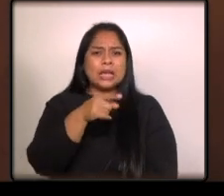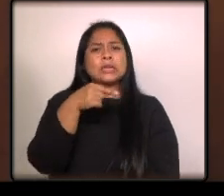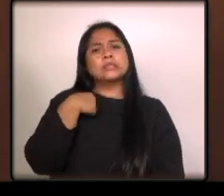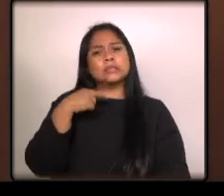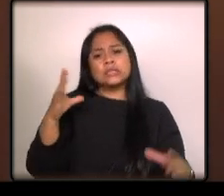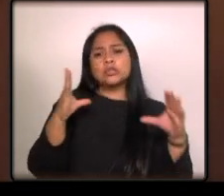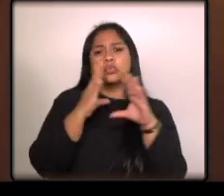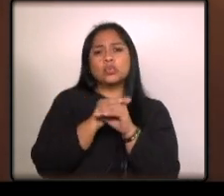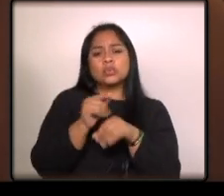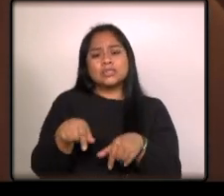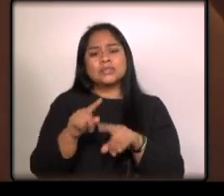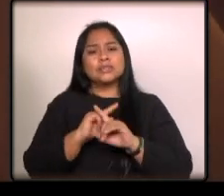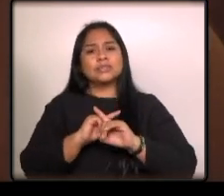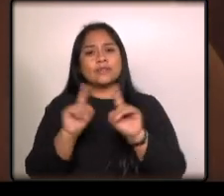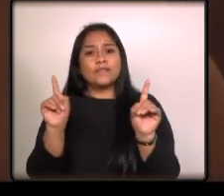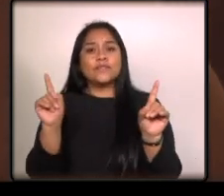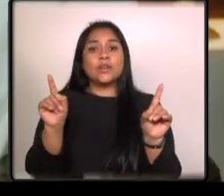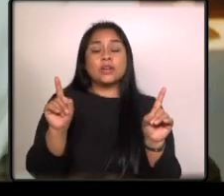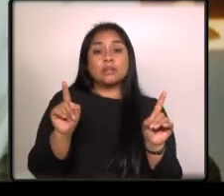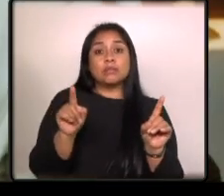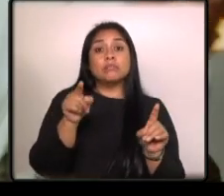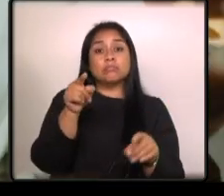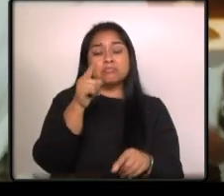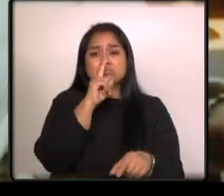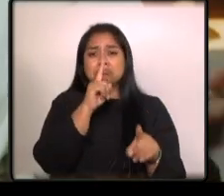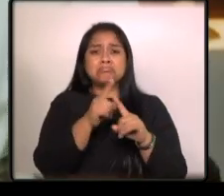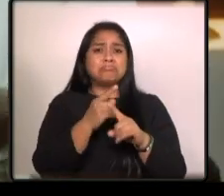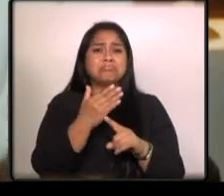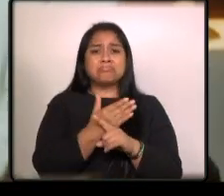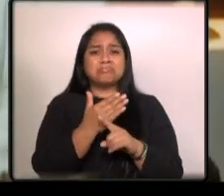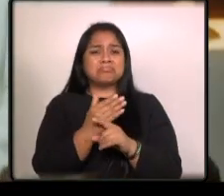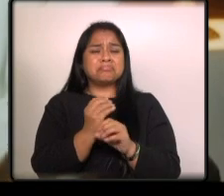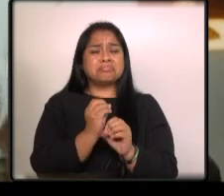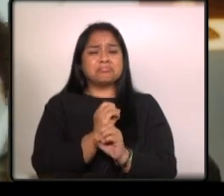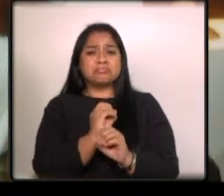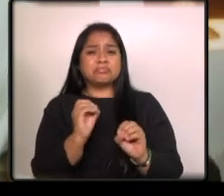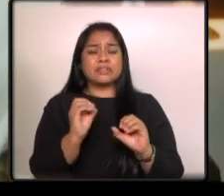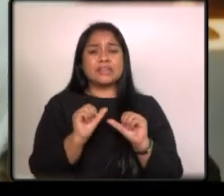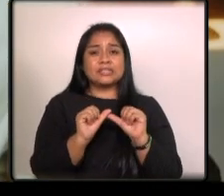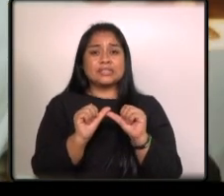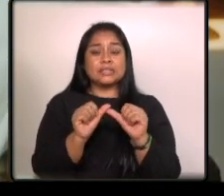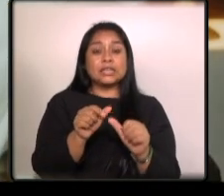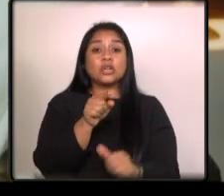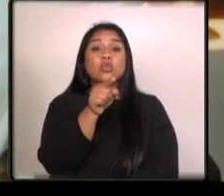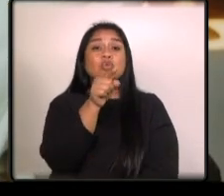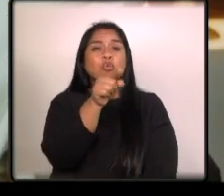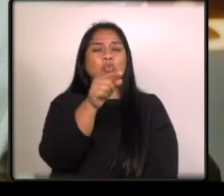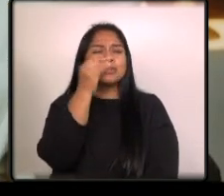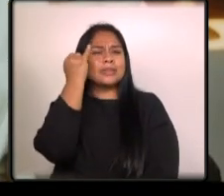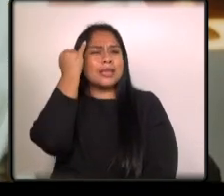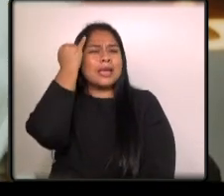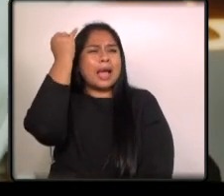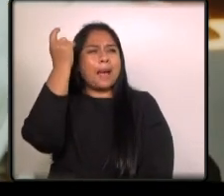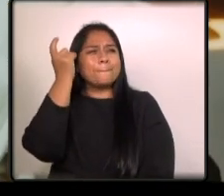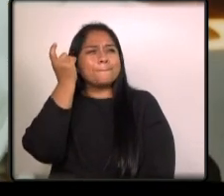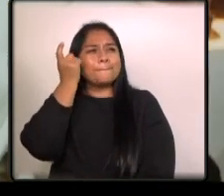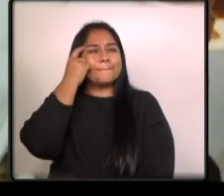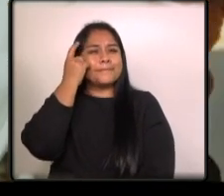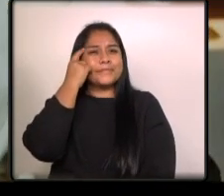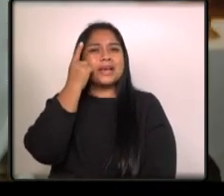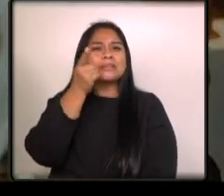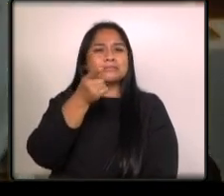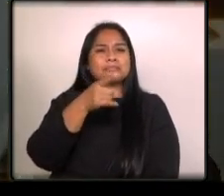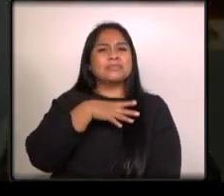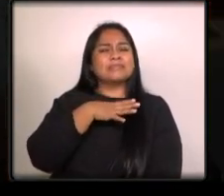noche sea diferente sin problema nada nos detiene tú te imaginas que no